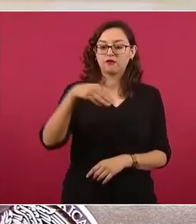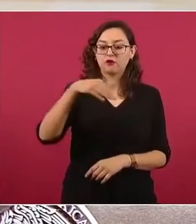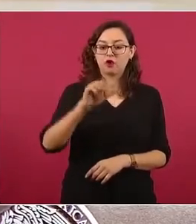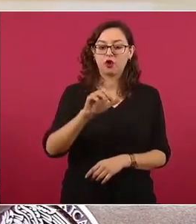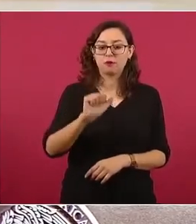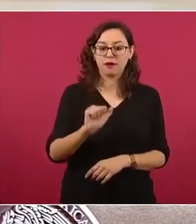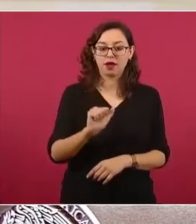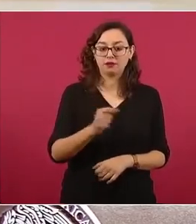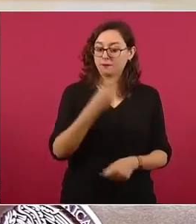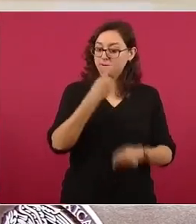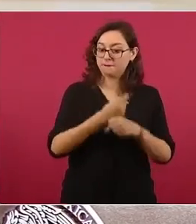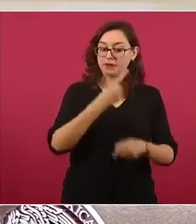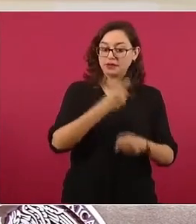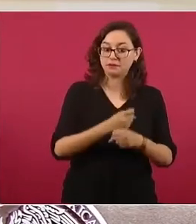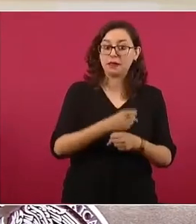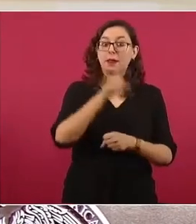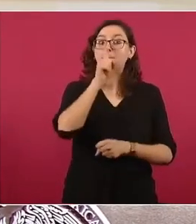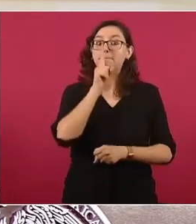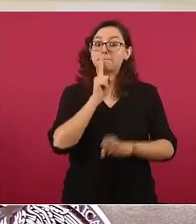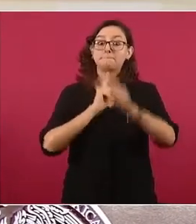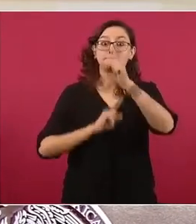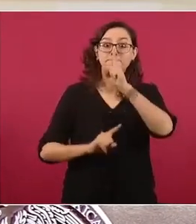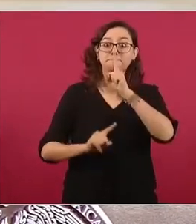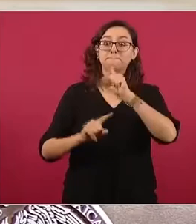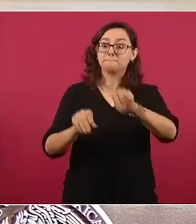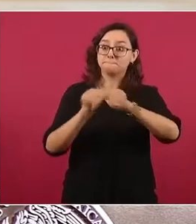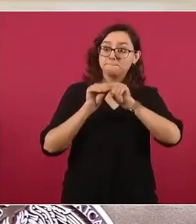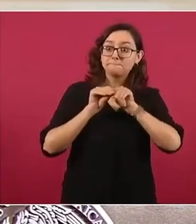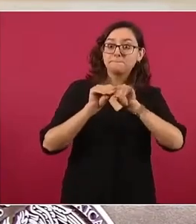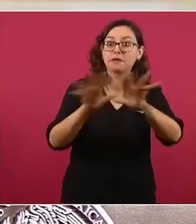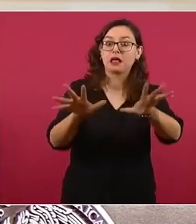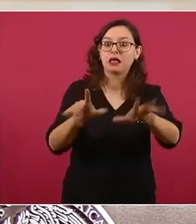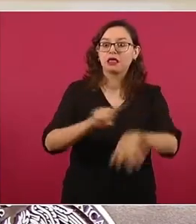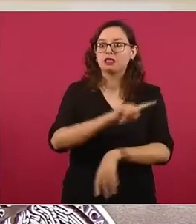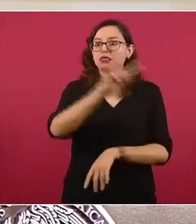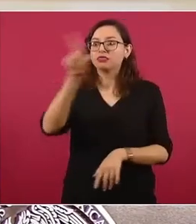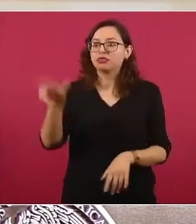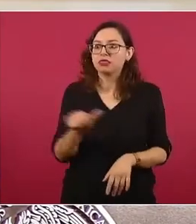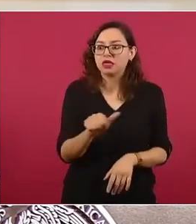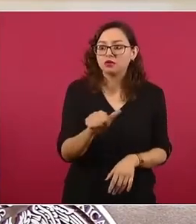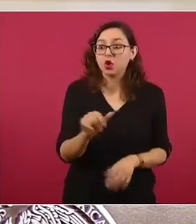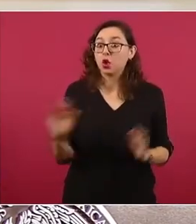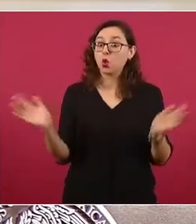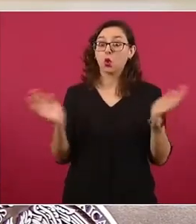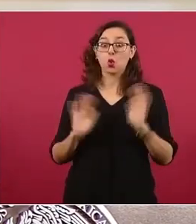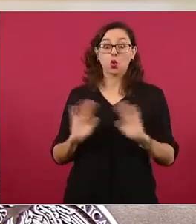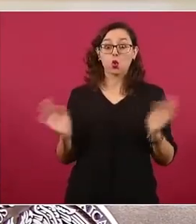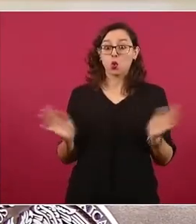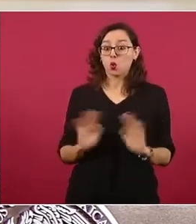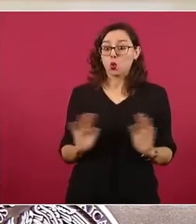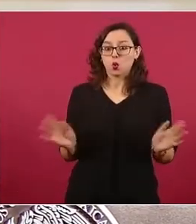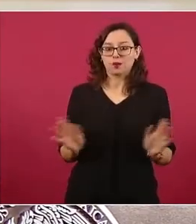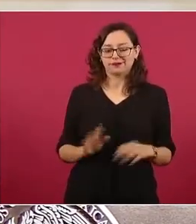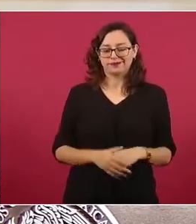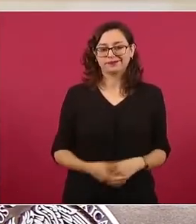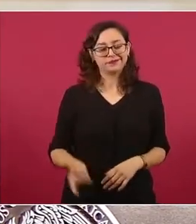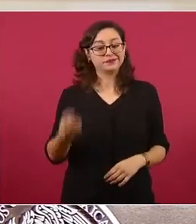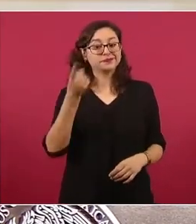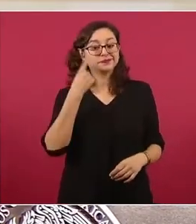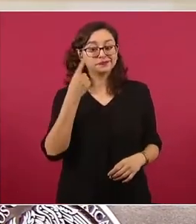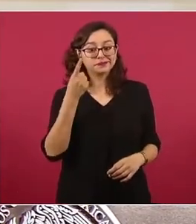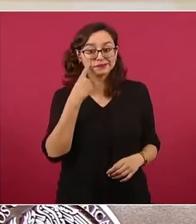que esa no era la realidad. El diario avienta la piedra y acusa falsamente al presidente